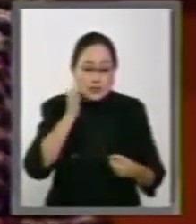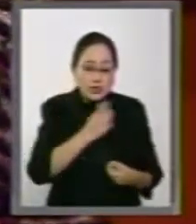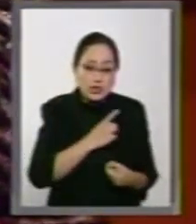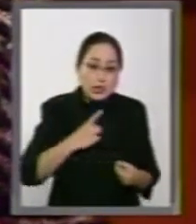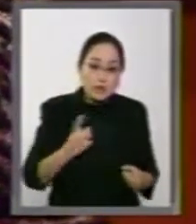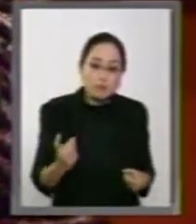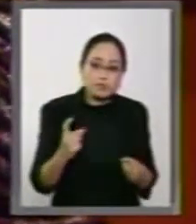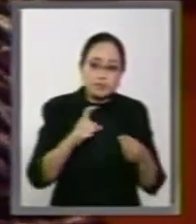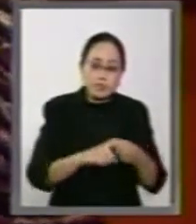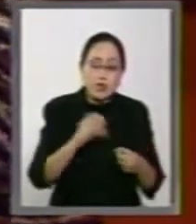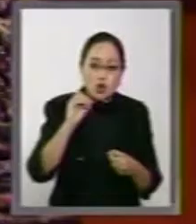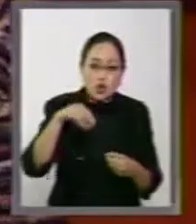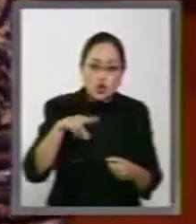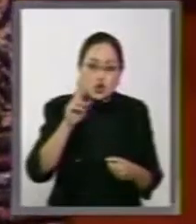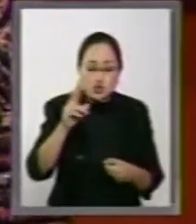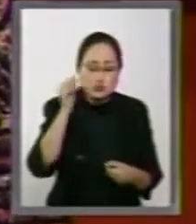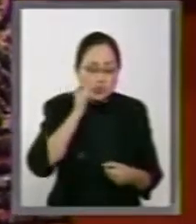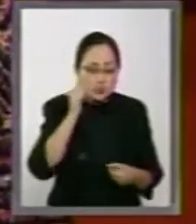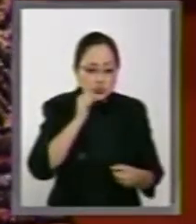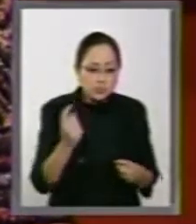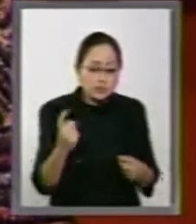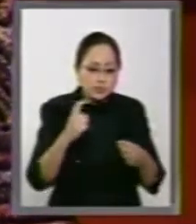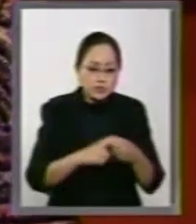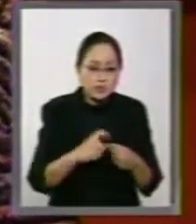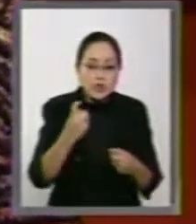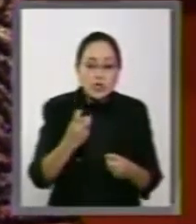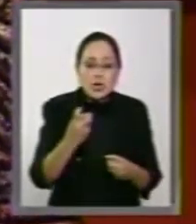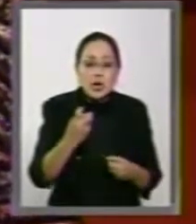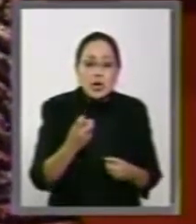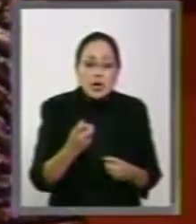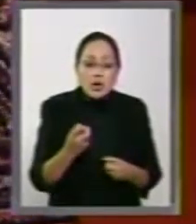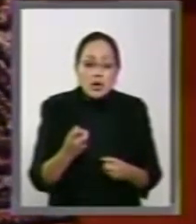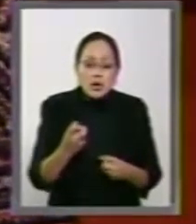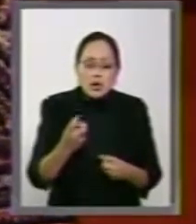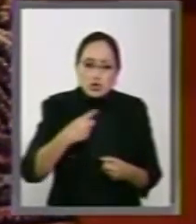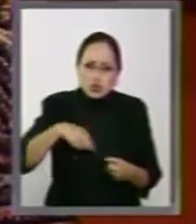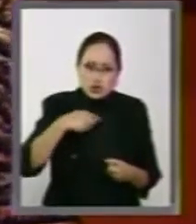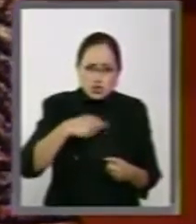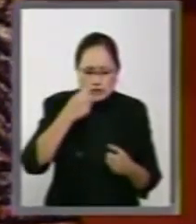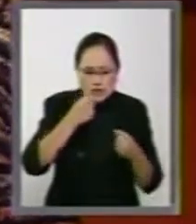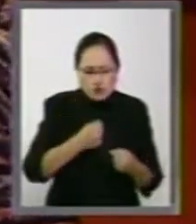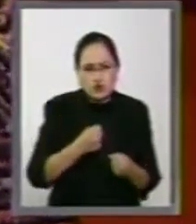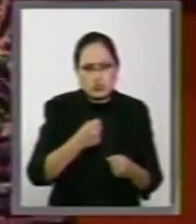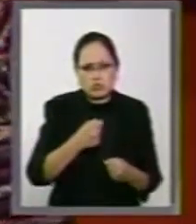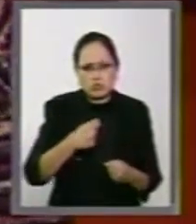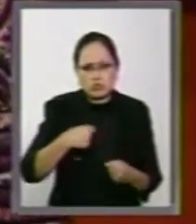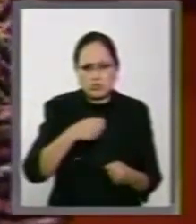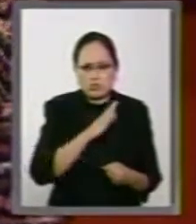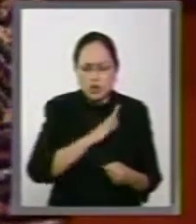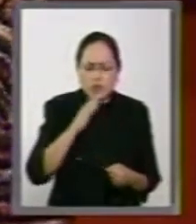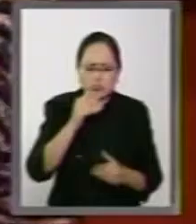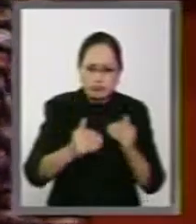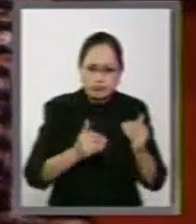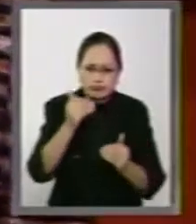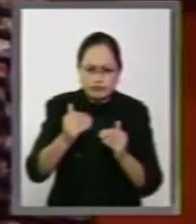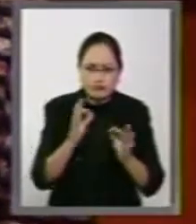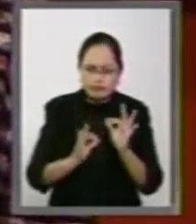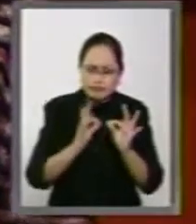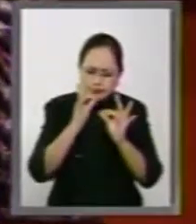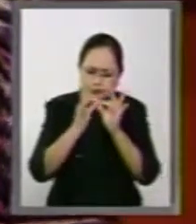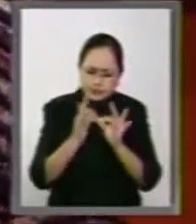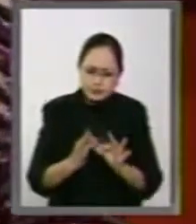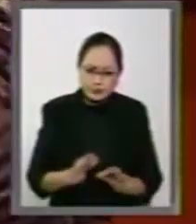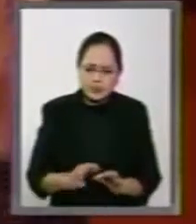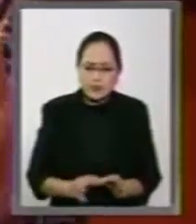Organización de las Naciones Unidas, estamos seguros de que vamos a llegar a buen fin, a buen puerto,